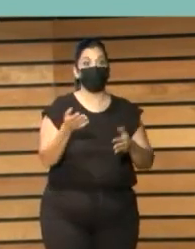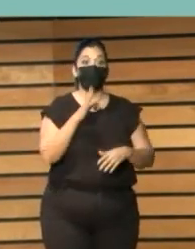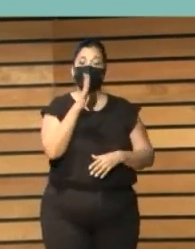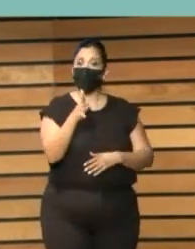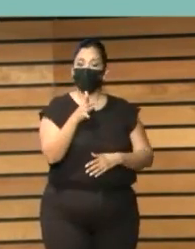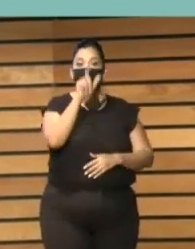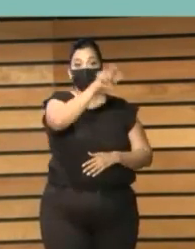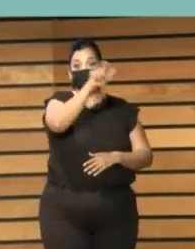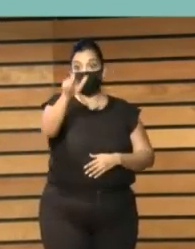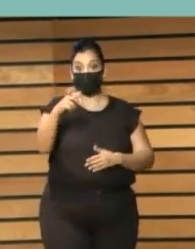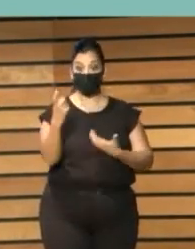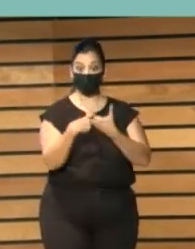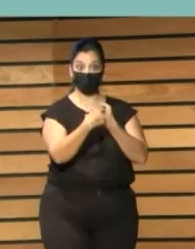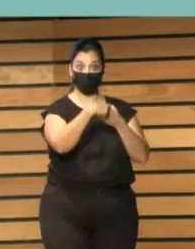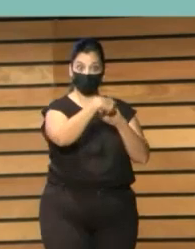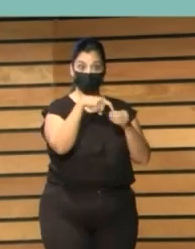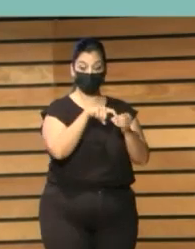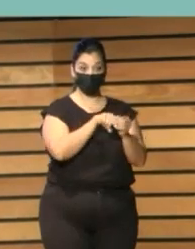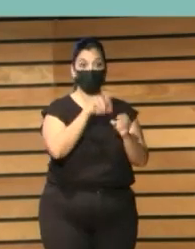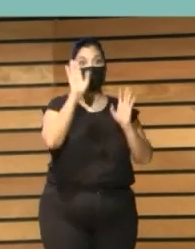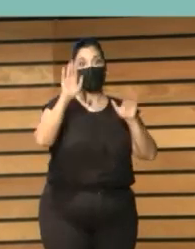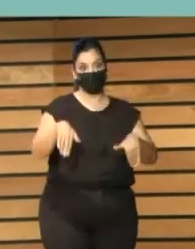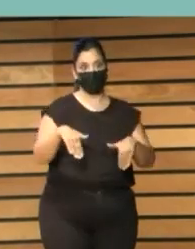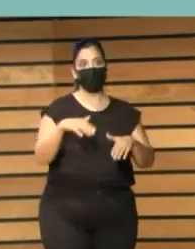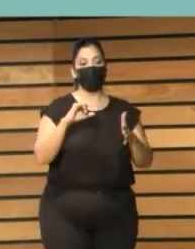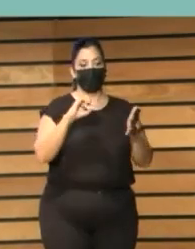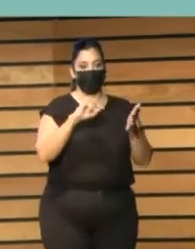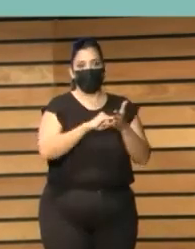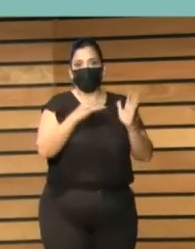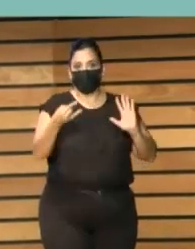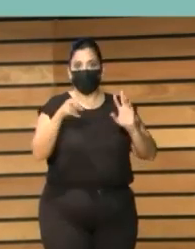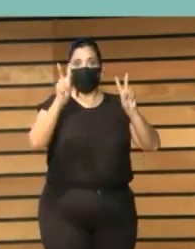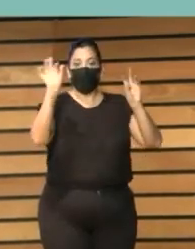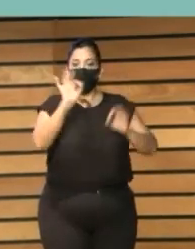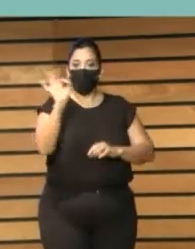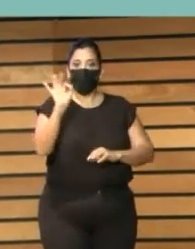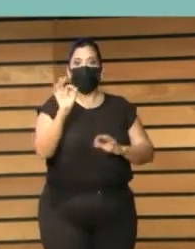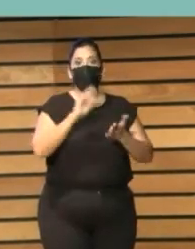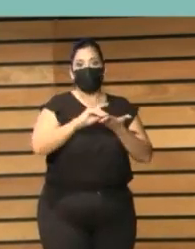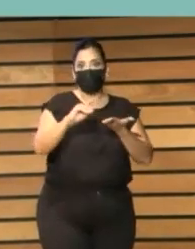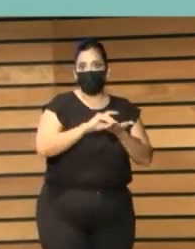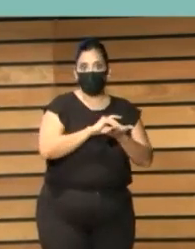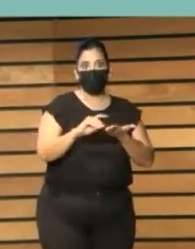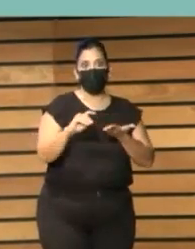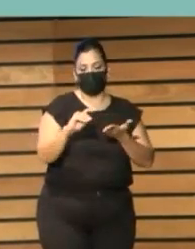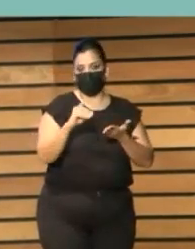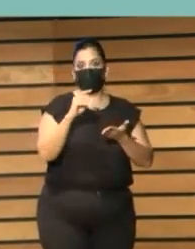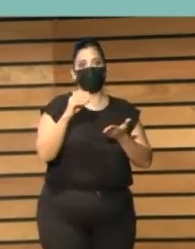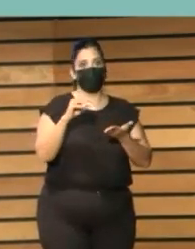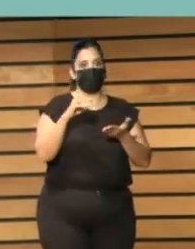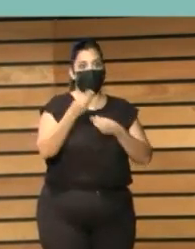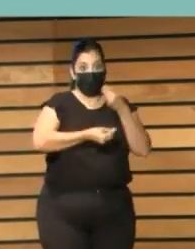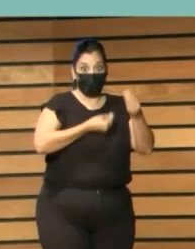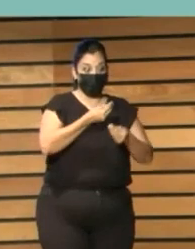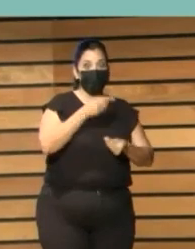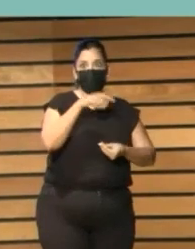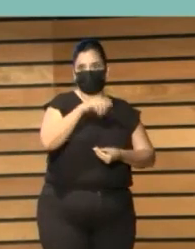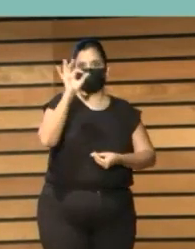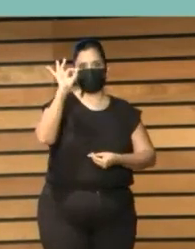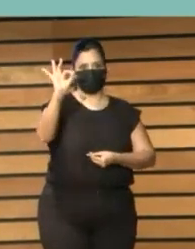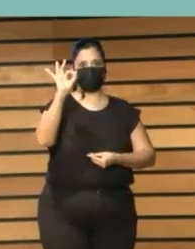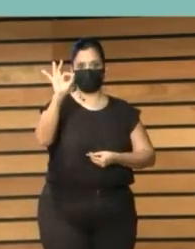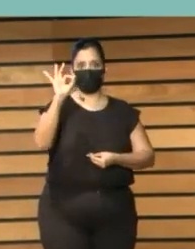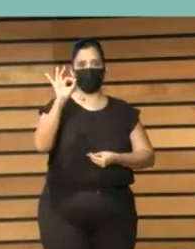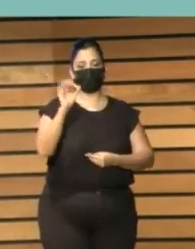desarrollen la competencia digital, trabajando en un entorno digital, pero mediado, orientado y apoyado por las personas que